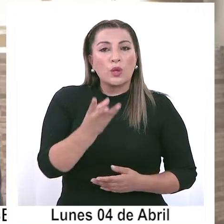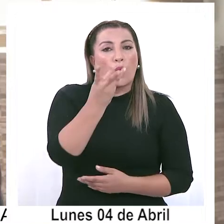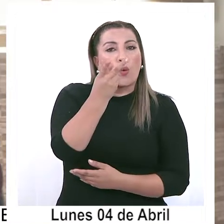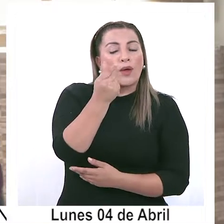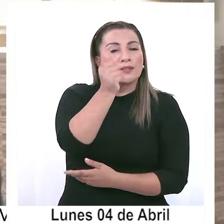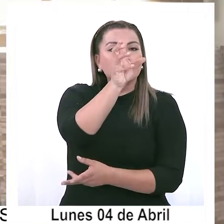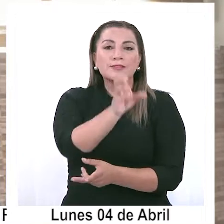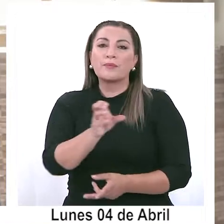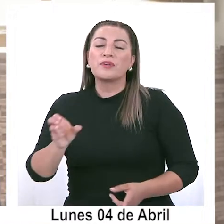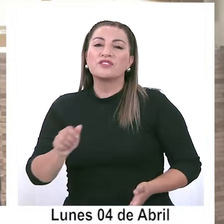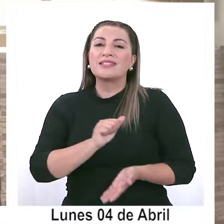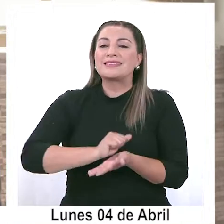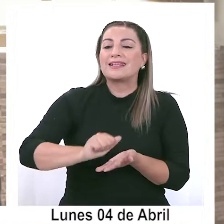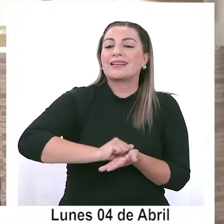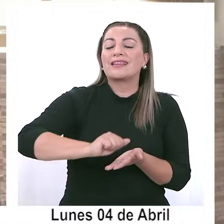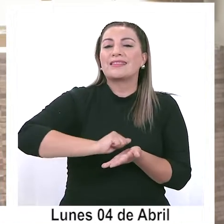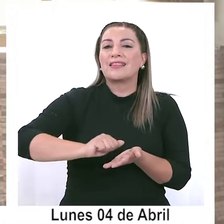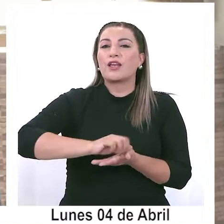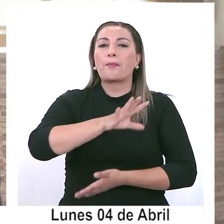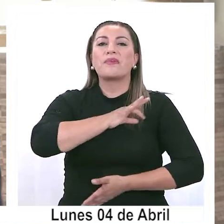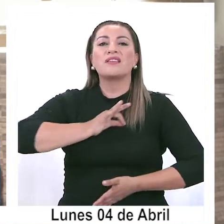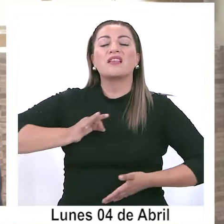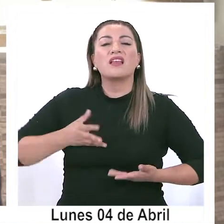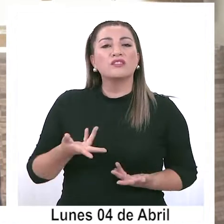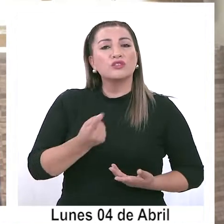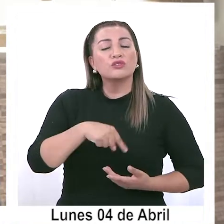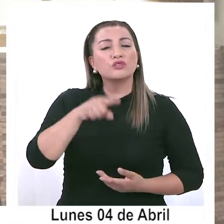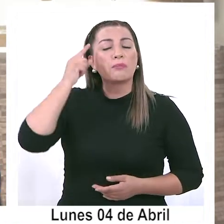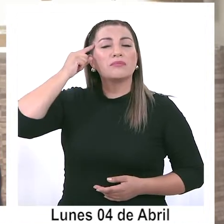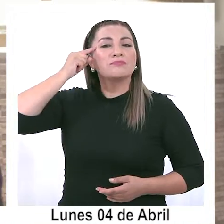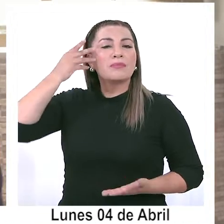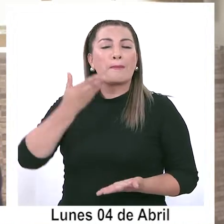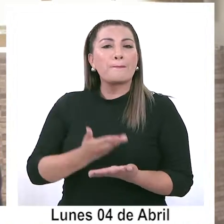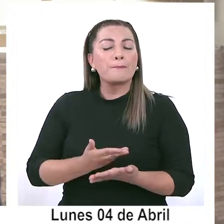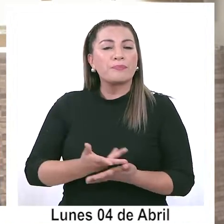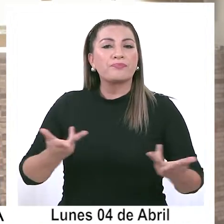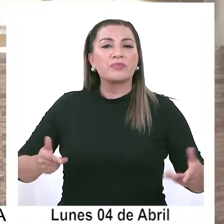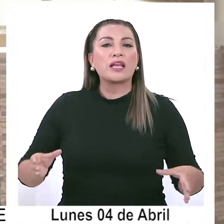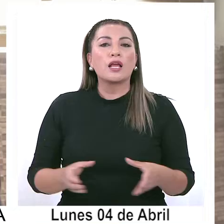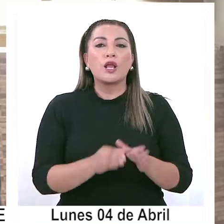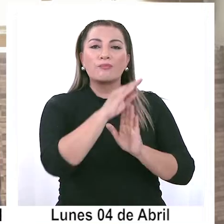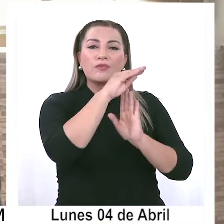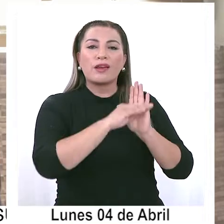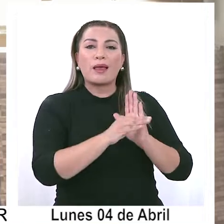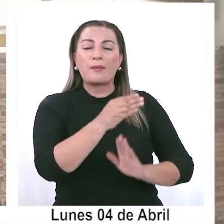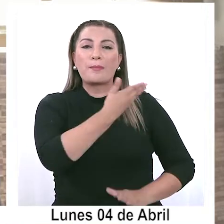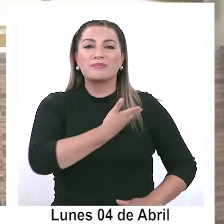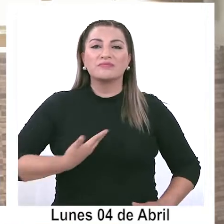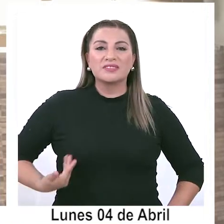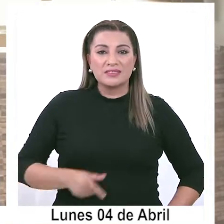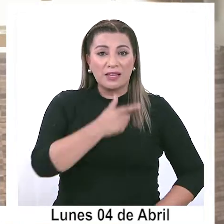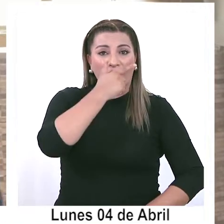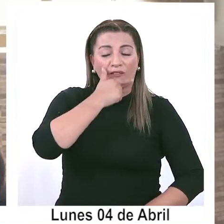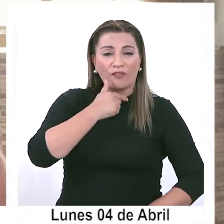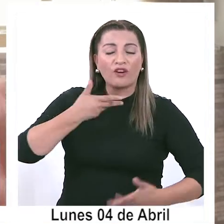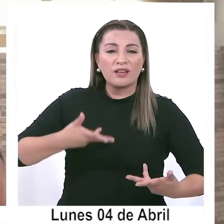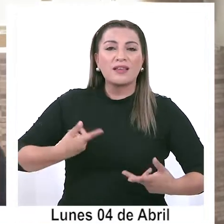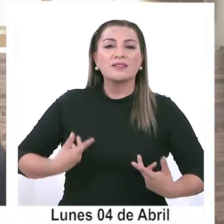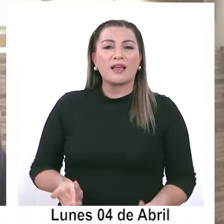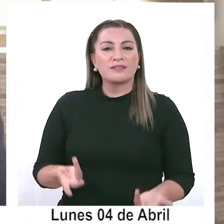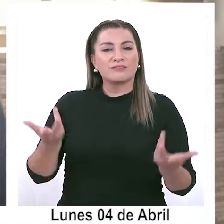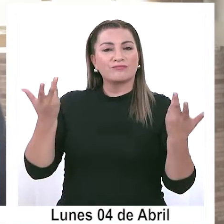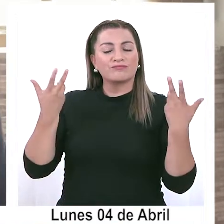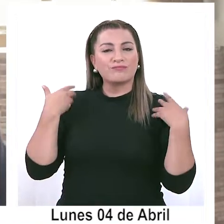de secretarios regionales ministeriales, apostamos a que el programa del presidente Boric se haga